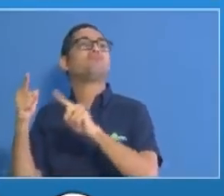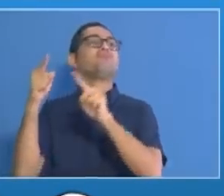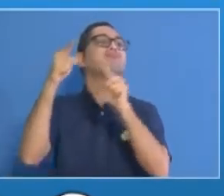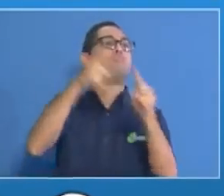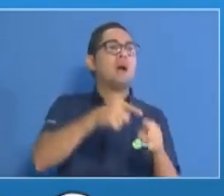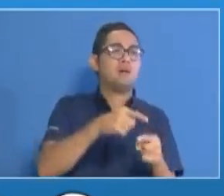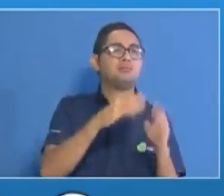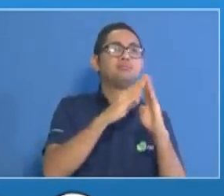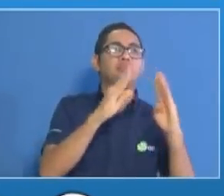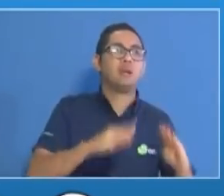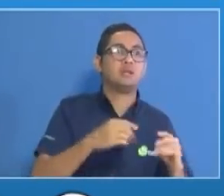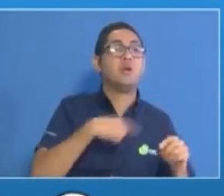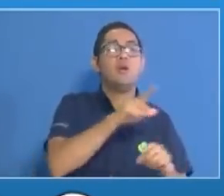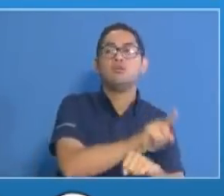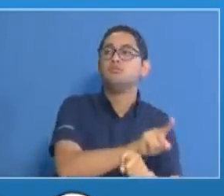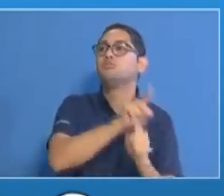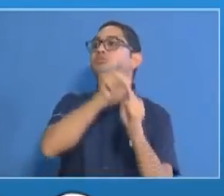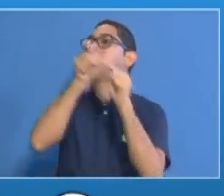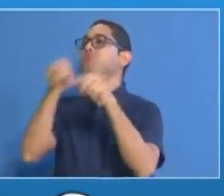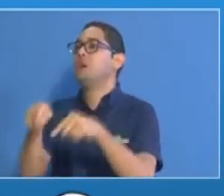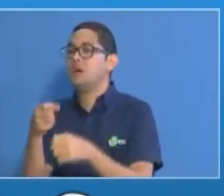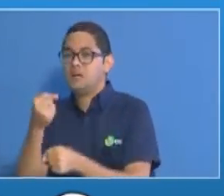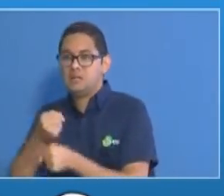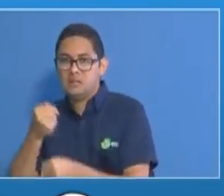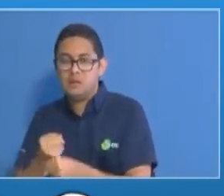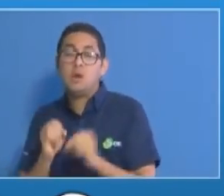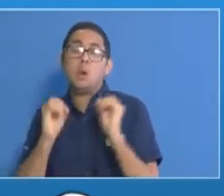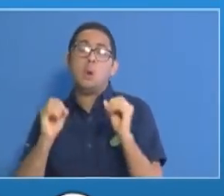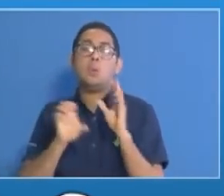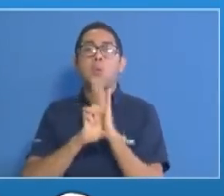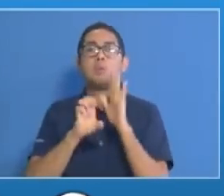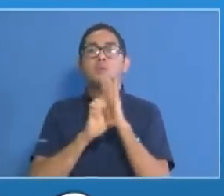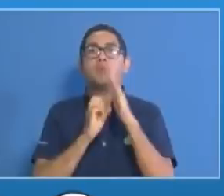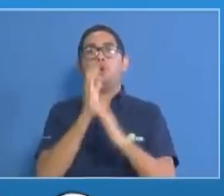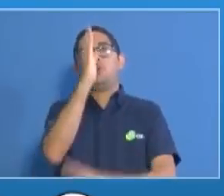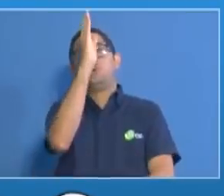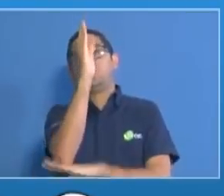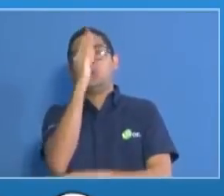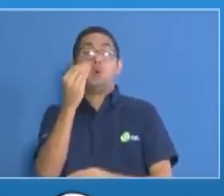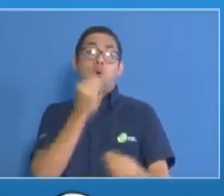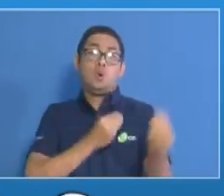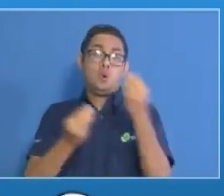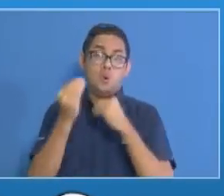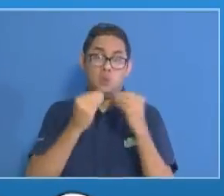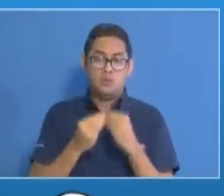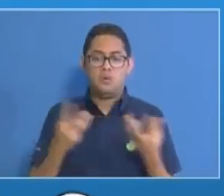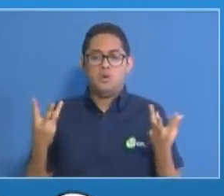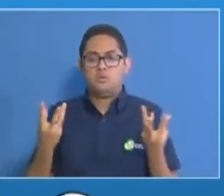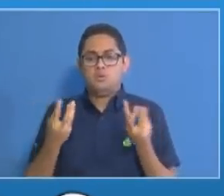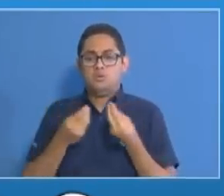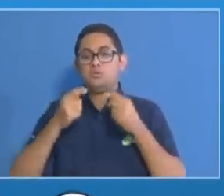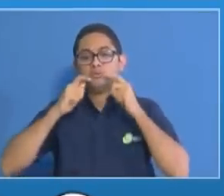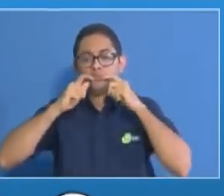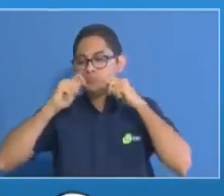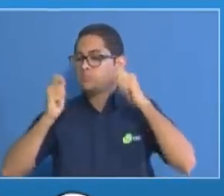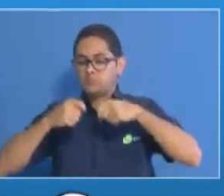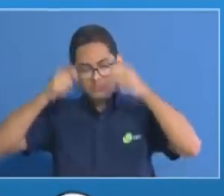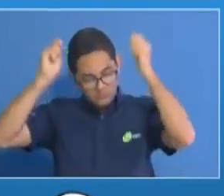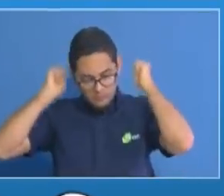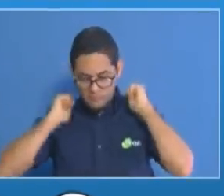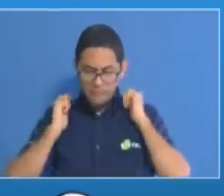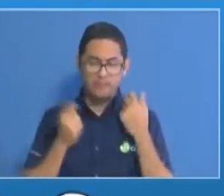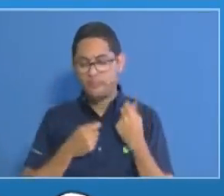de vuelta a casa y también al almuerzo, donde las personas se reúnen, se quitan la mascarilla